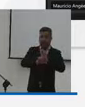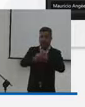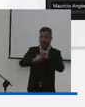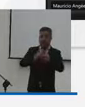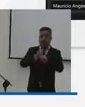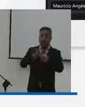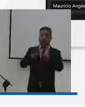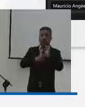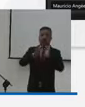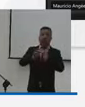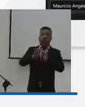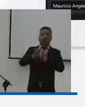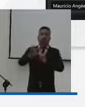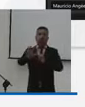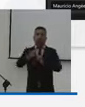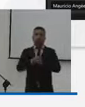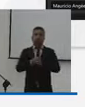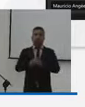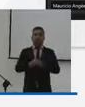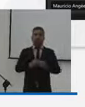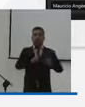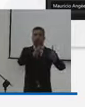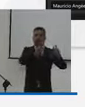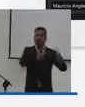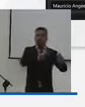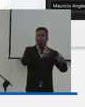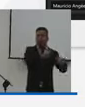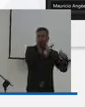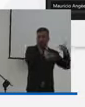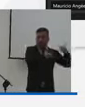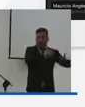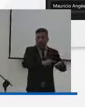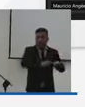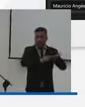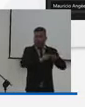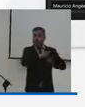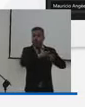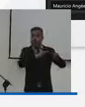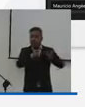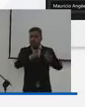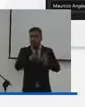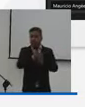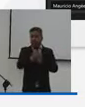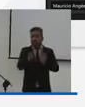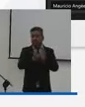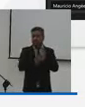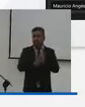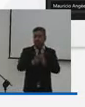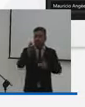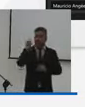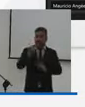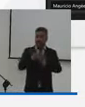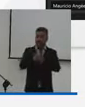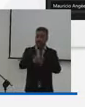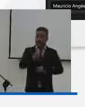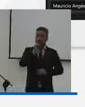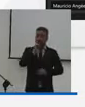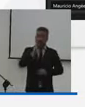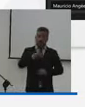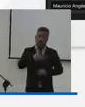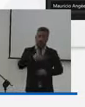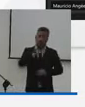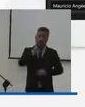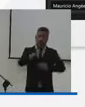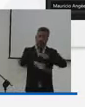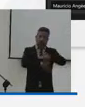es retomar muchos temas y me agrada a unos particularmente y se lo expresaba al señor ministro cuando tuve la